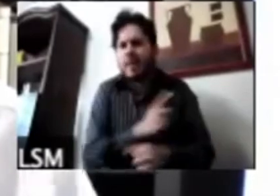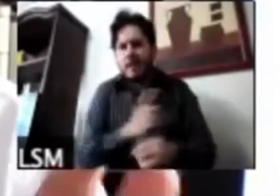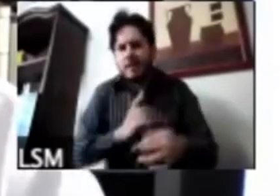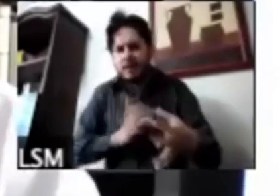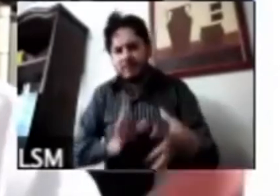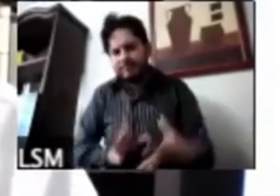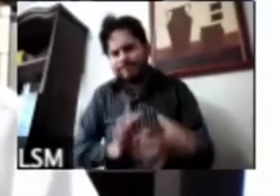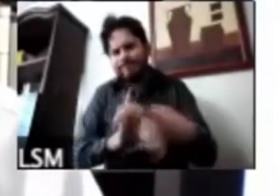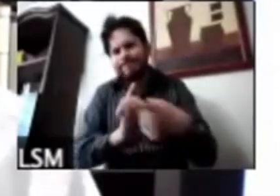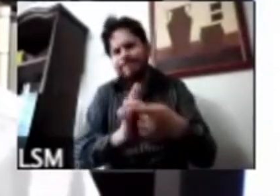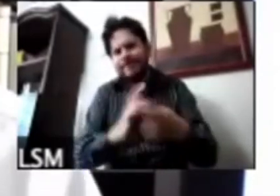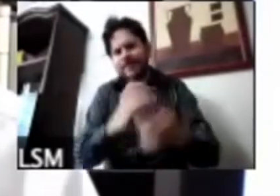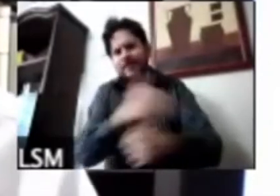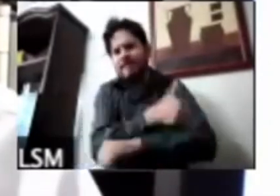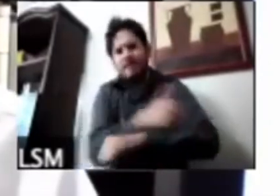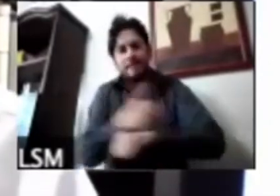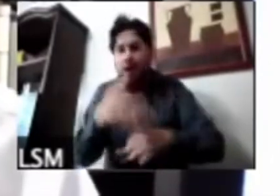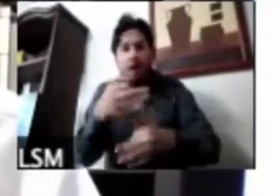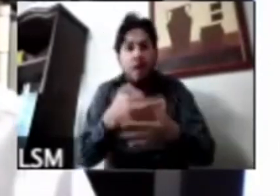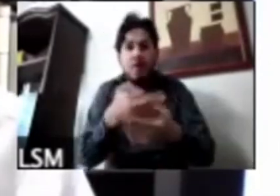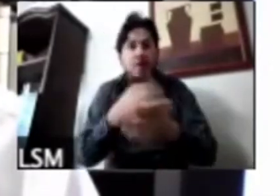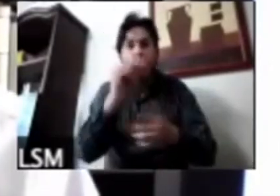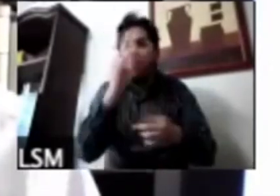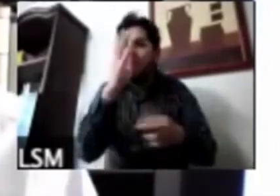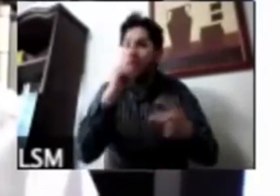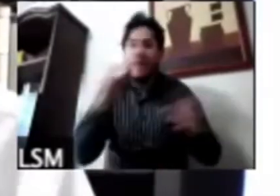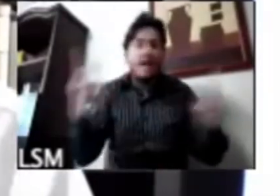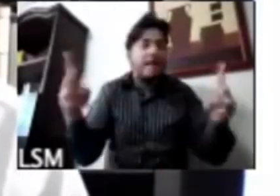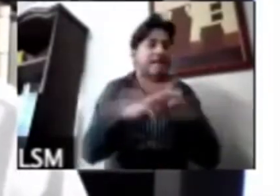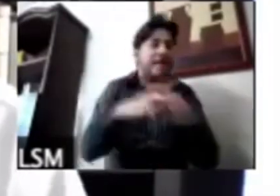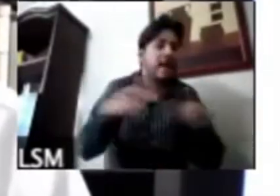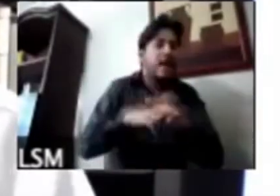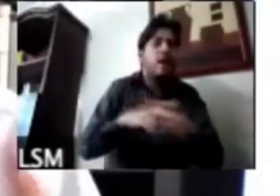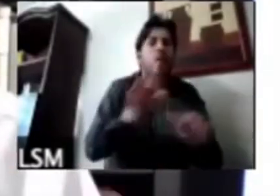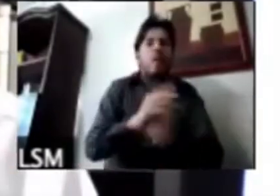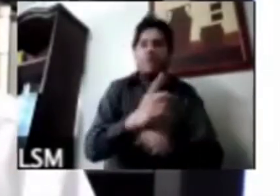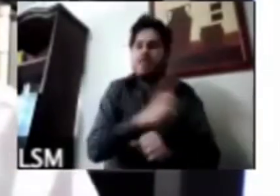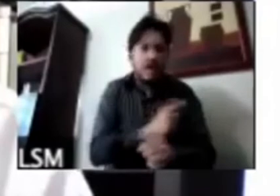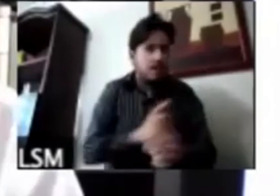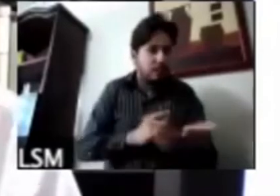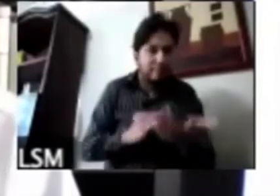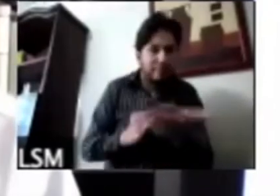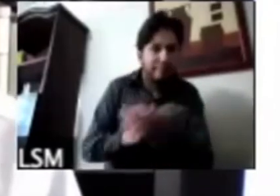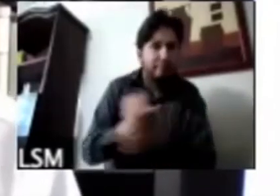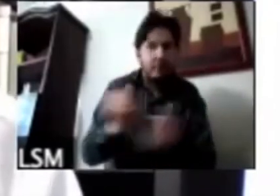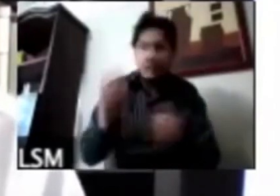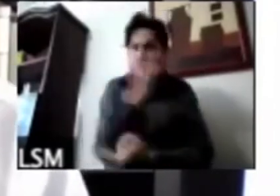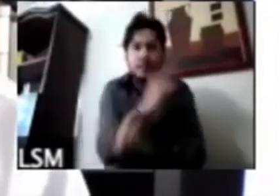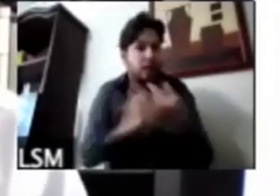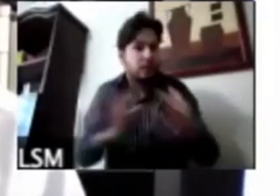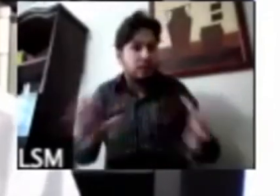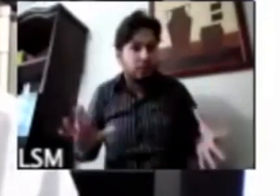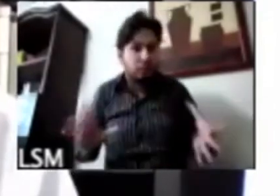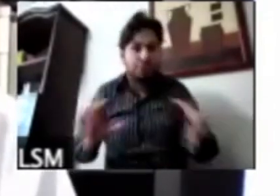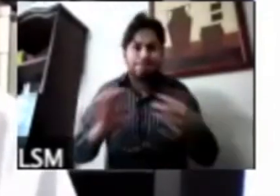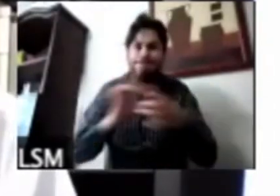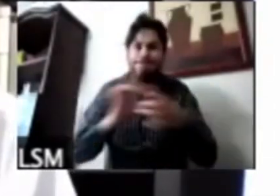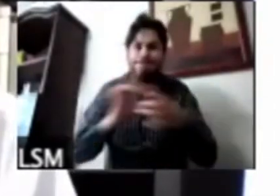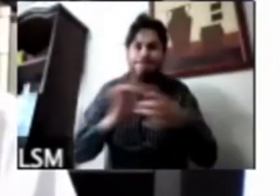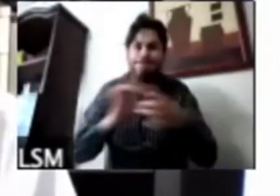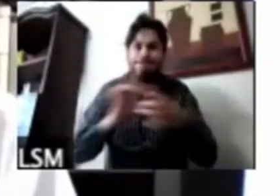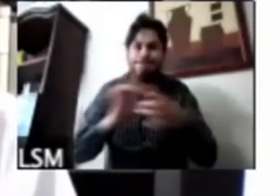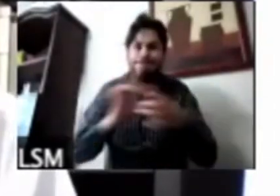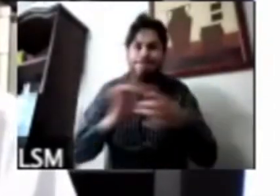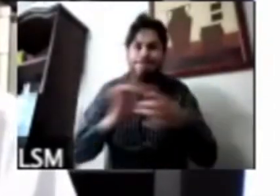familia sabes que ahorita no es momento de pelear si hay que tomar medición hay que estar unidos creo que la lógica se aplica ya habrá tiempo para